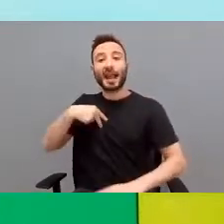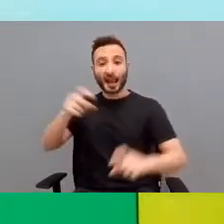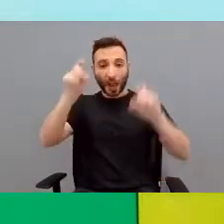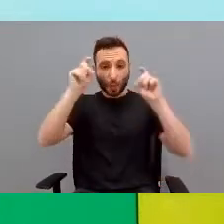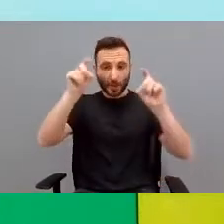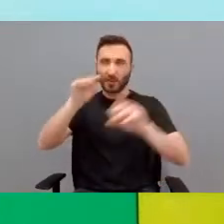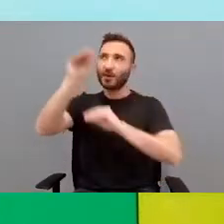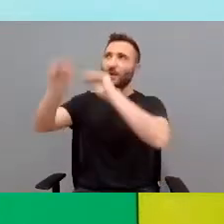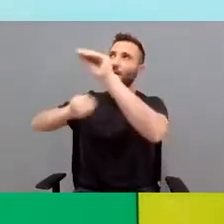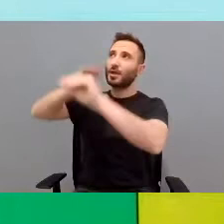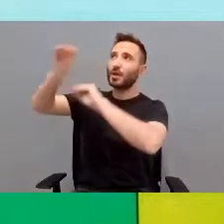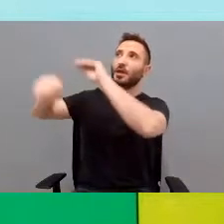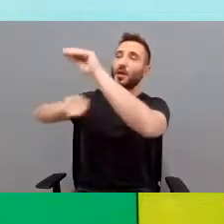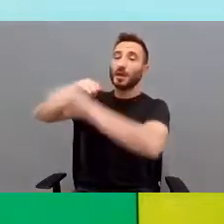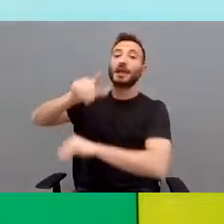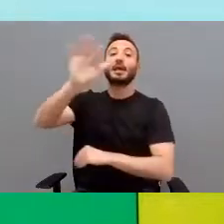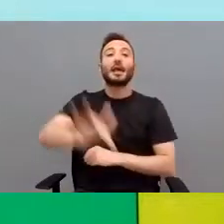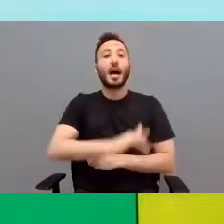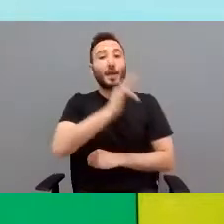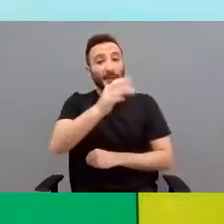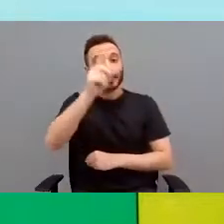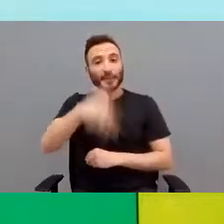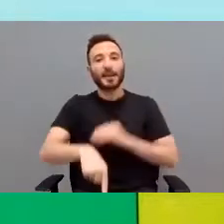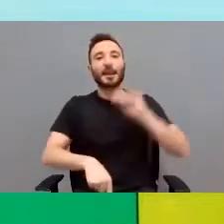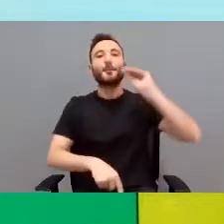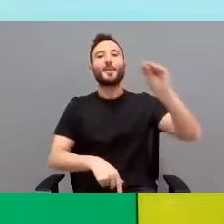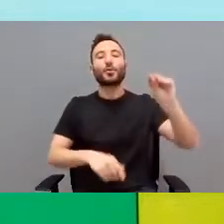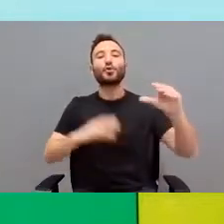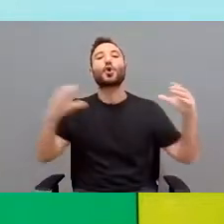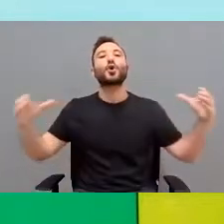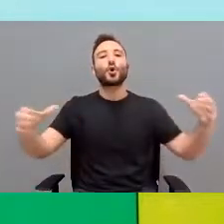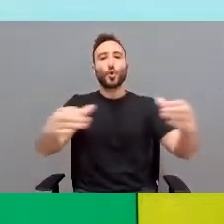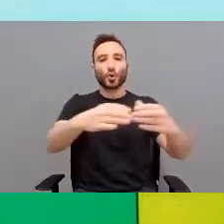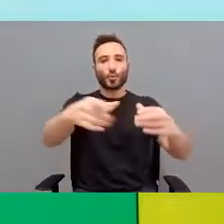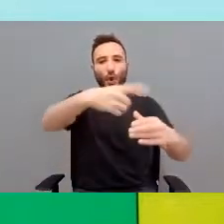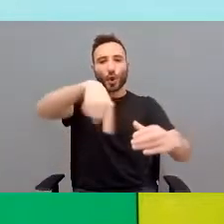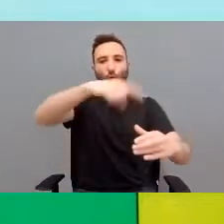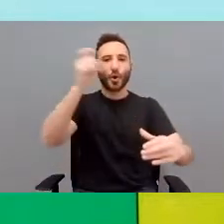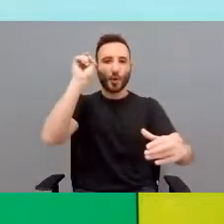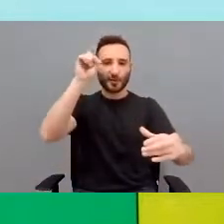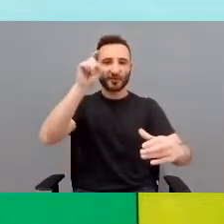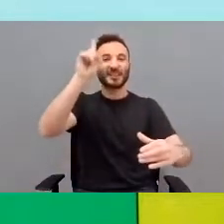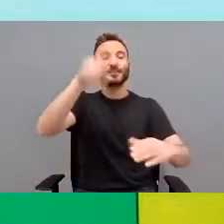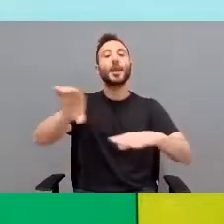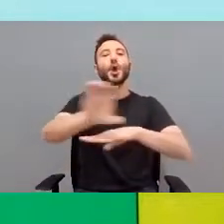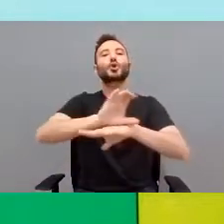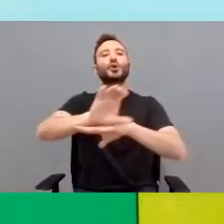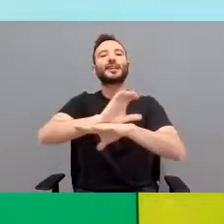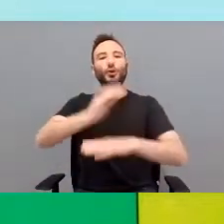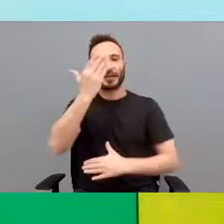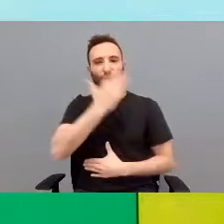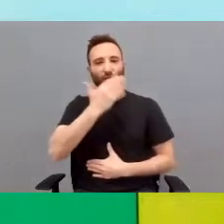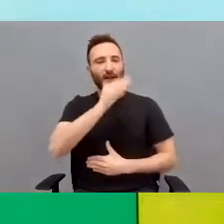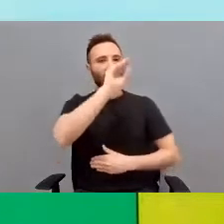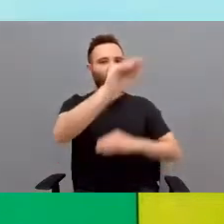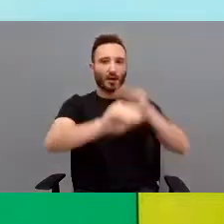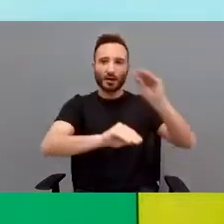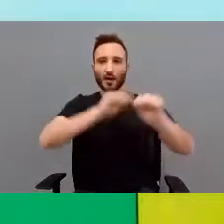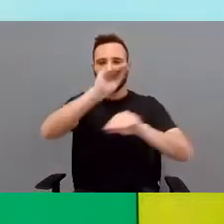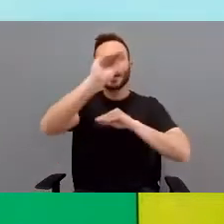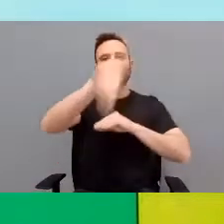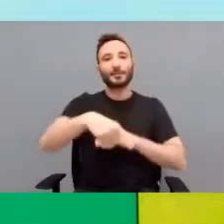y, además, lo consulto con el claustro y con el Consejo Escolar. Y, además,